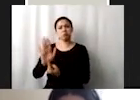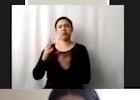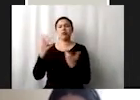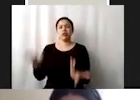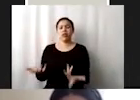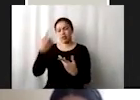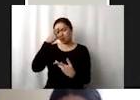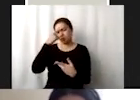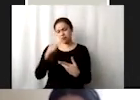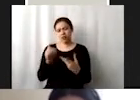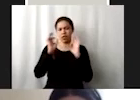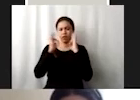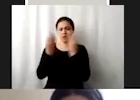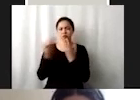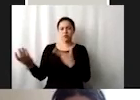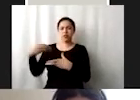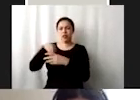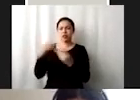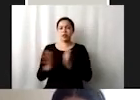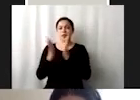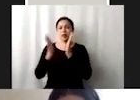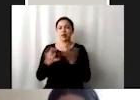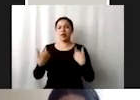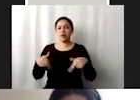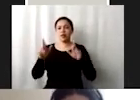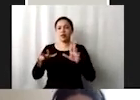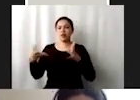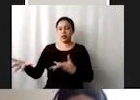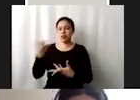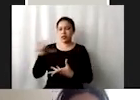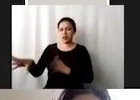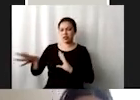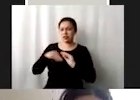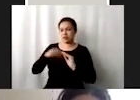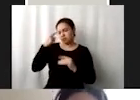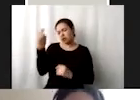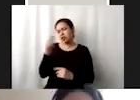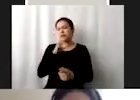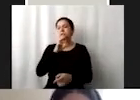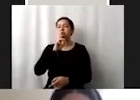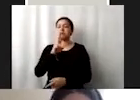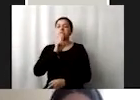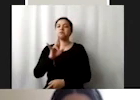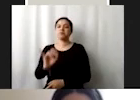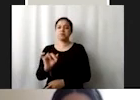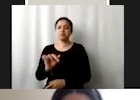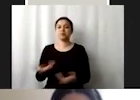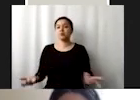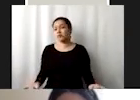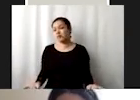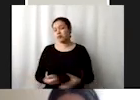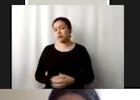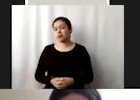de decisiones inclusivas participativas y representativas que respondan a las necesidades ahí sin duda hay una